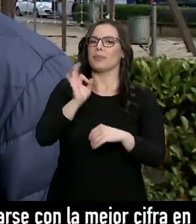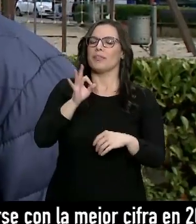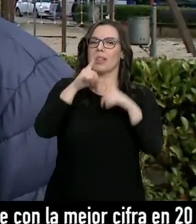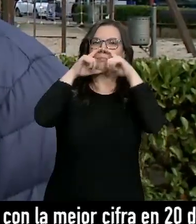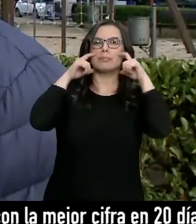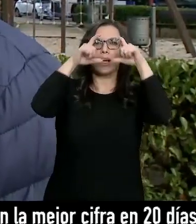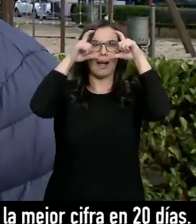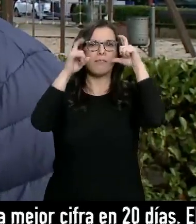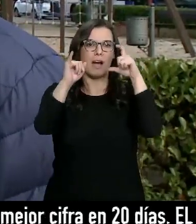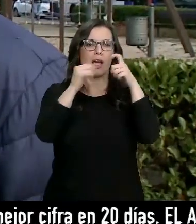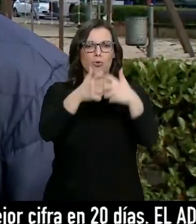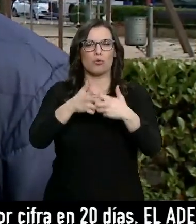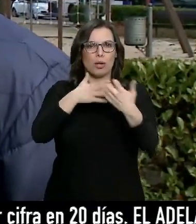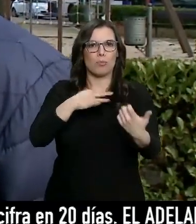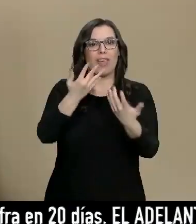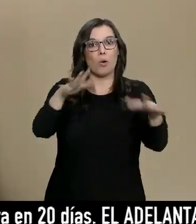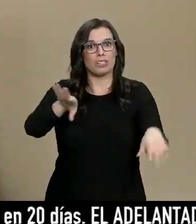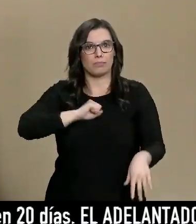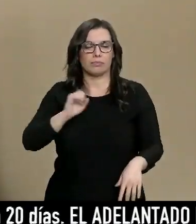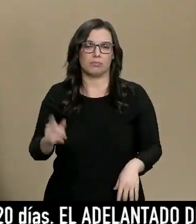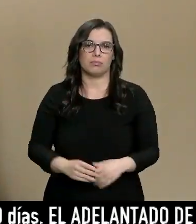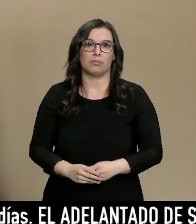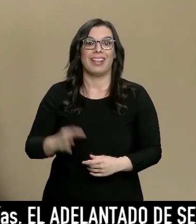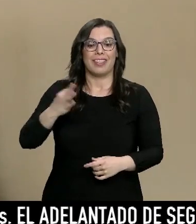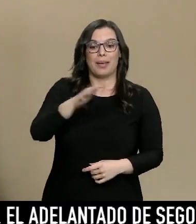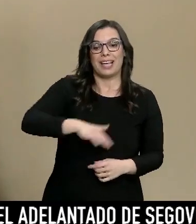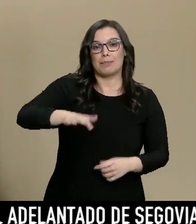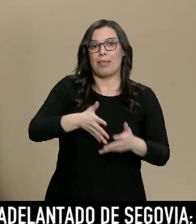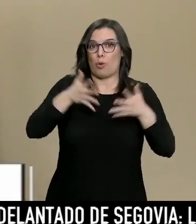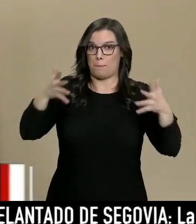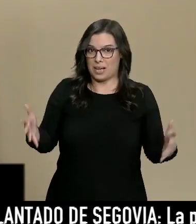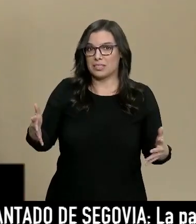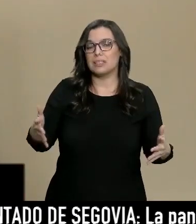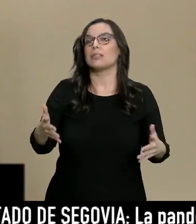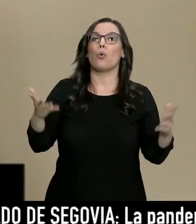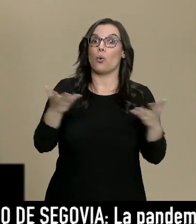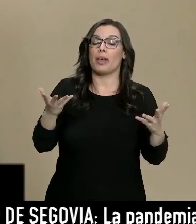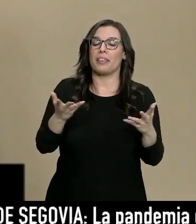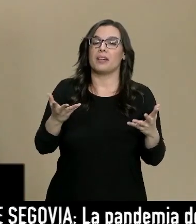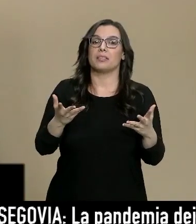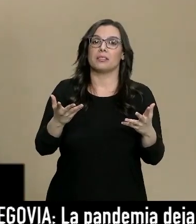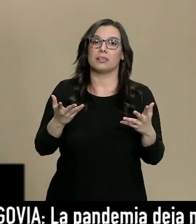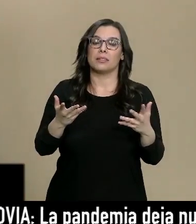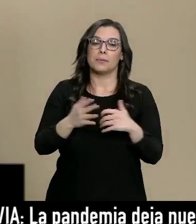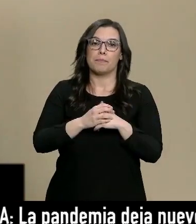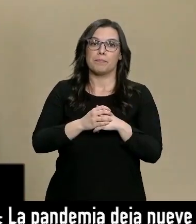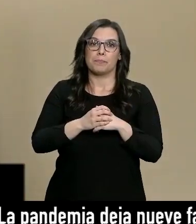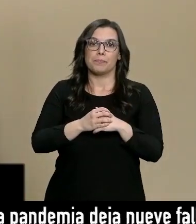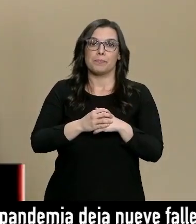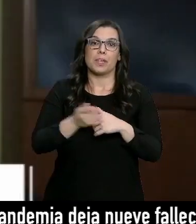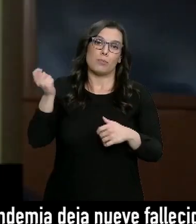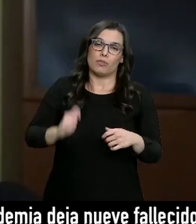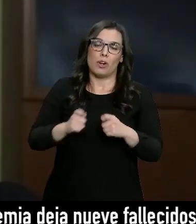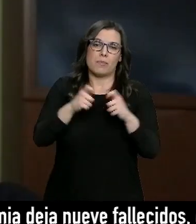medios con que luchar y aún así caemos. Ampliar espacios de urgencias y aumentar